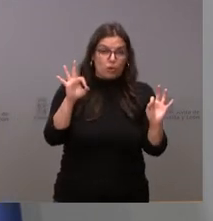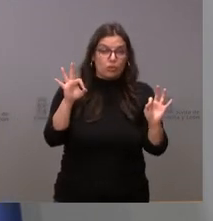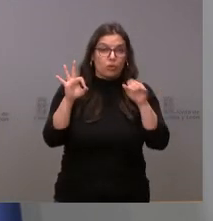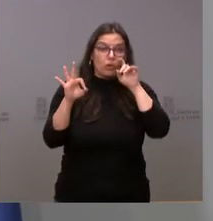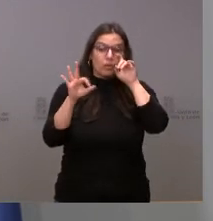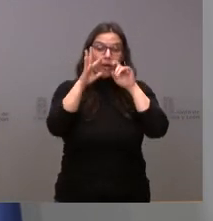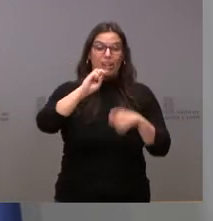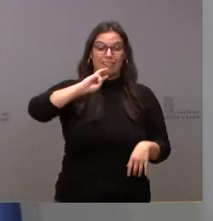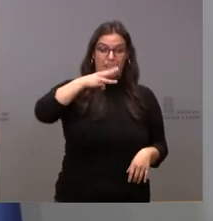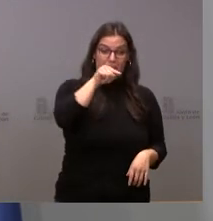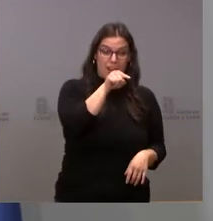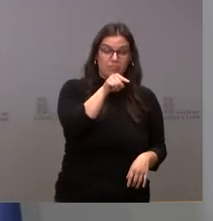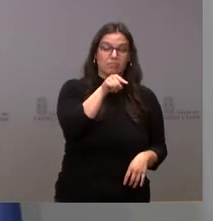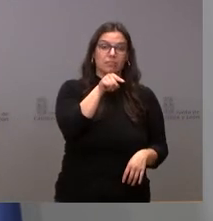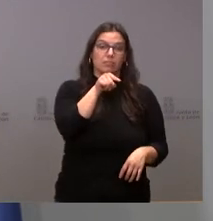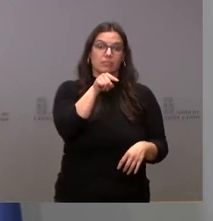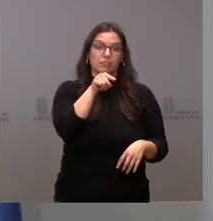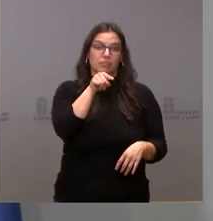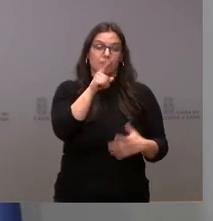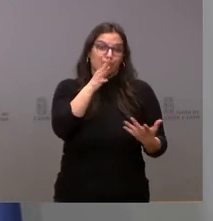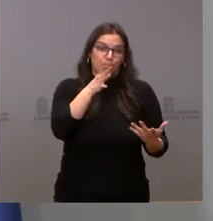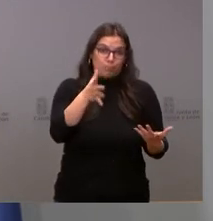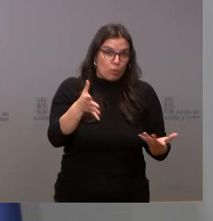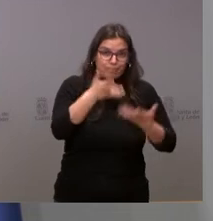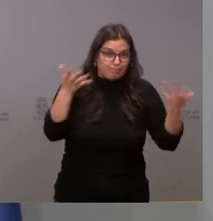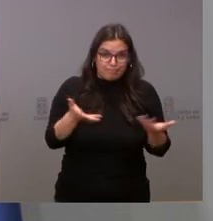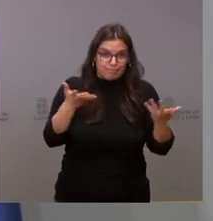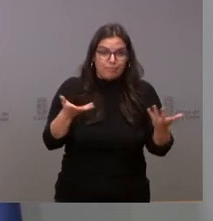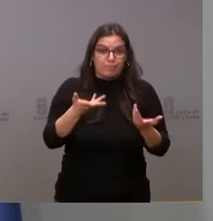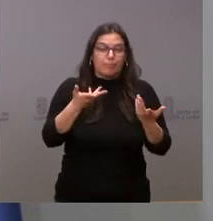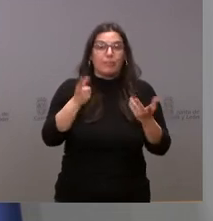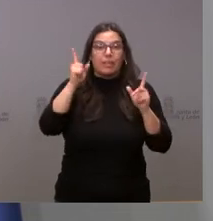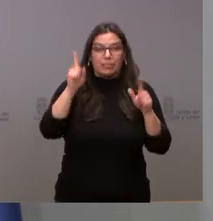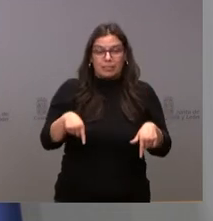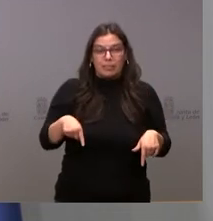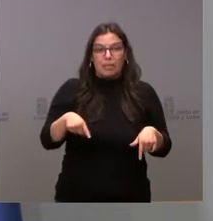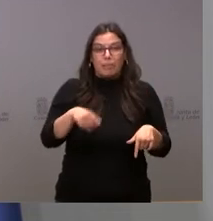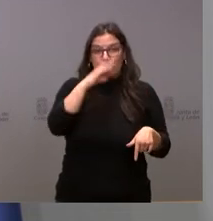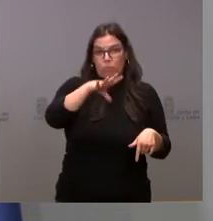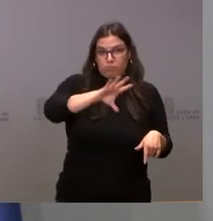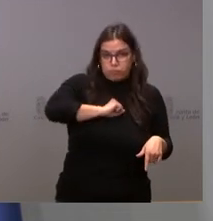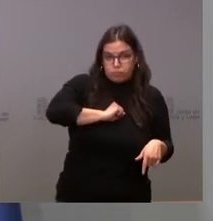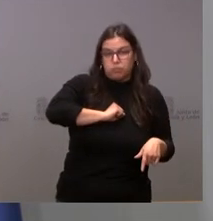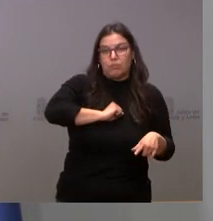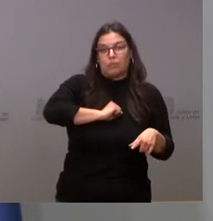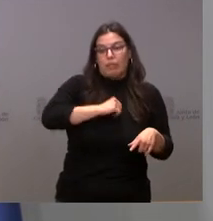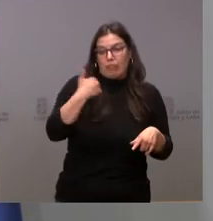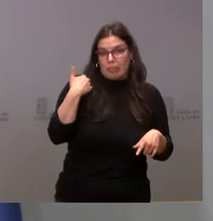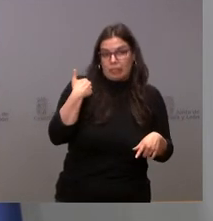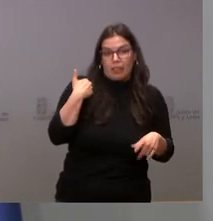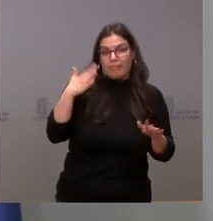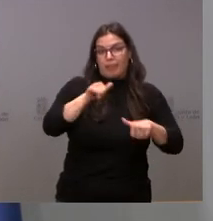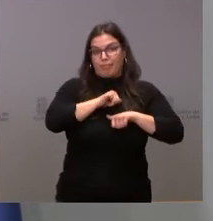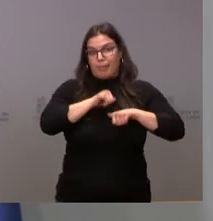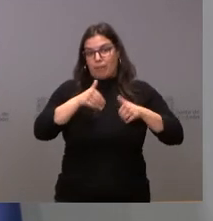en esta tercera dosis, por un motivo o por otro, también incluyendo las causas de haber padecido el COVID, que retrasa el periodo de